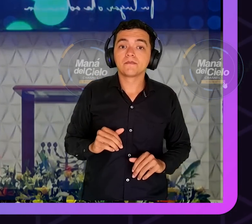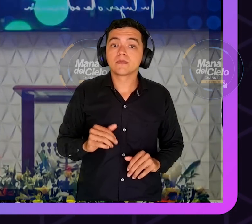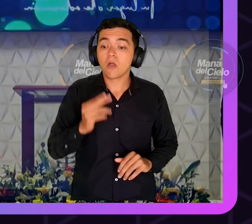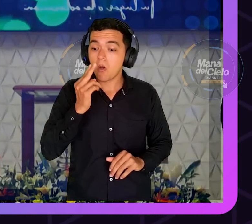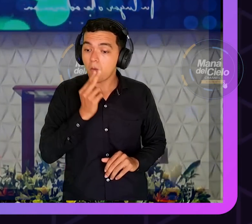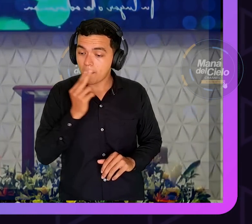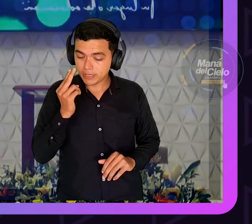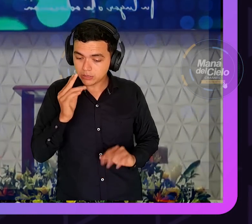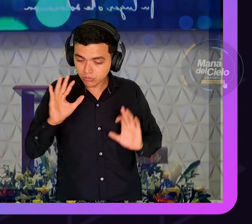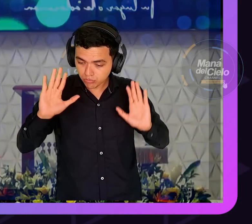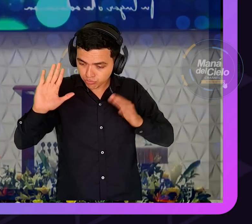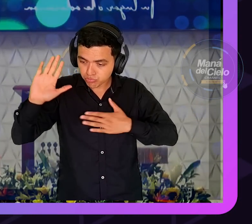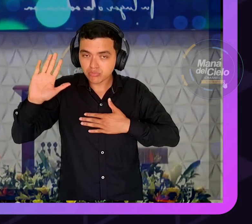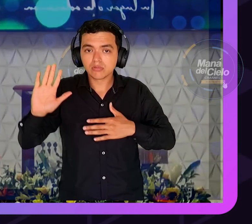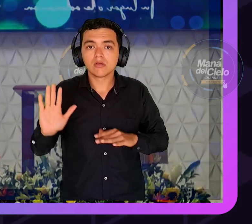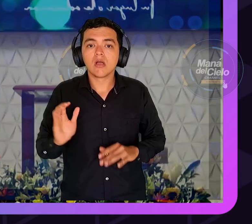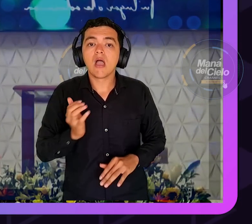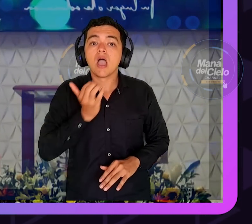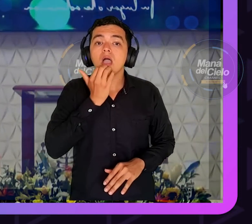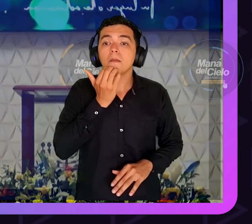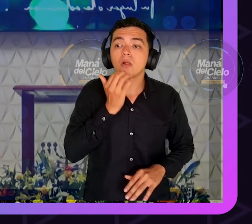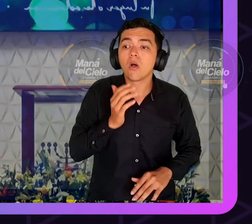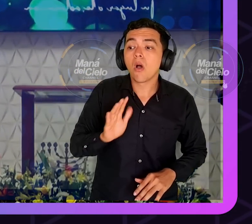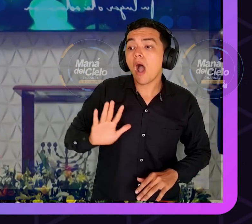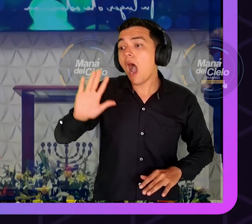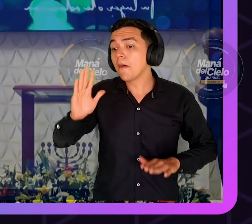ah no es que todavía no me quiero morir estoy soltero